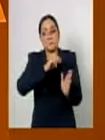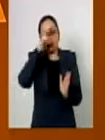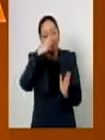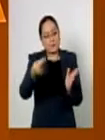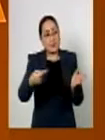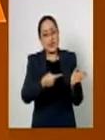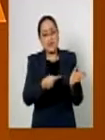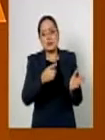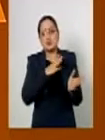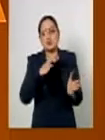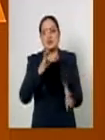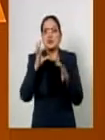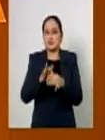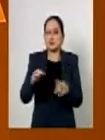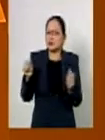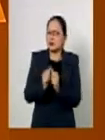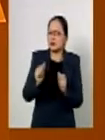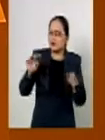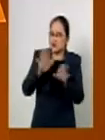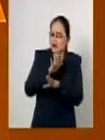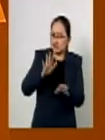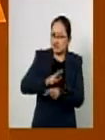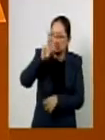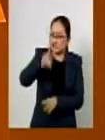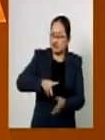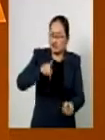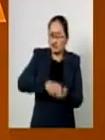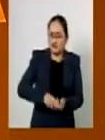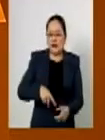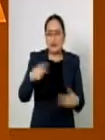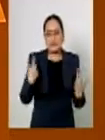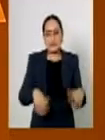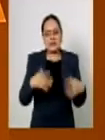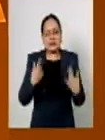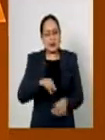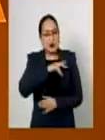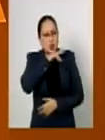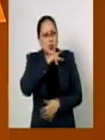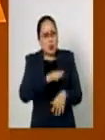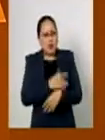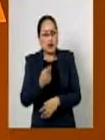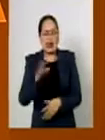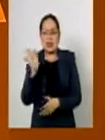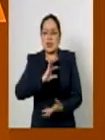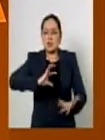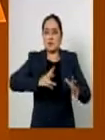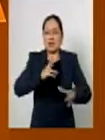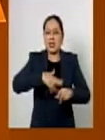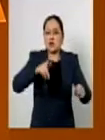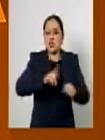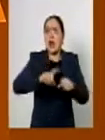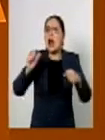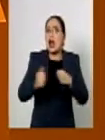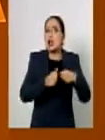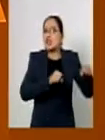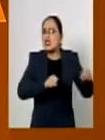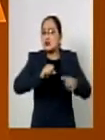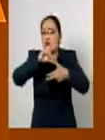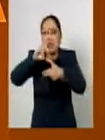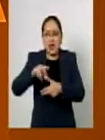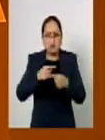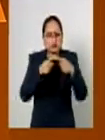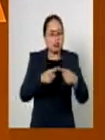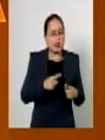contiene modificaciones muy preocupantes. En el caso de desastres naturales, las entidades federativas